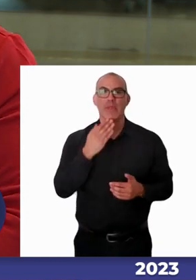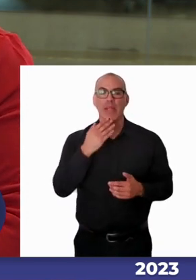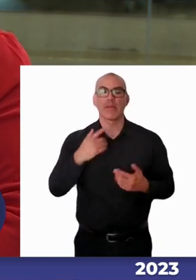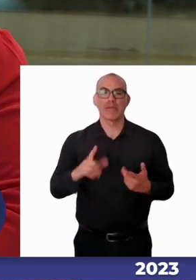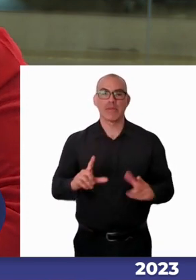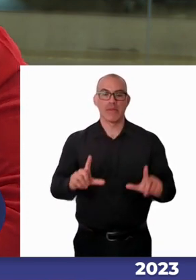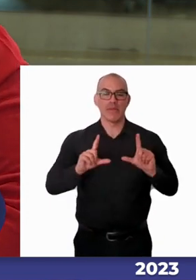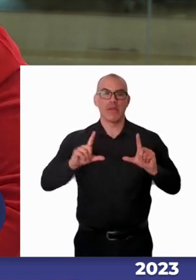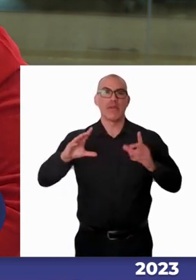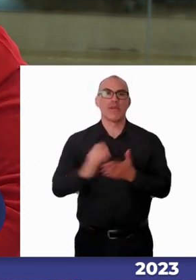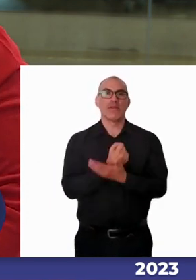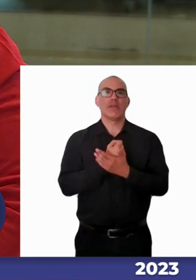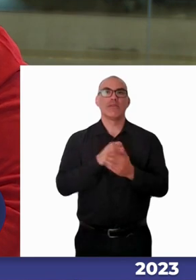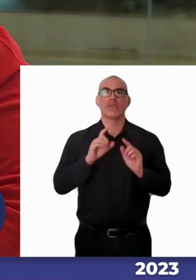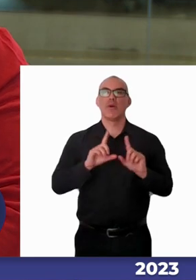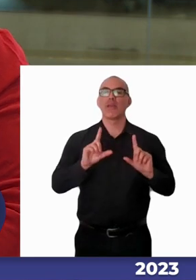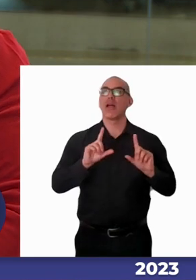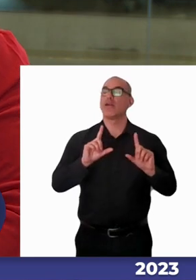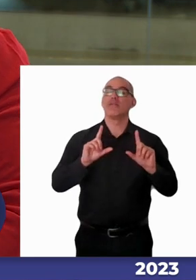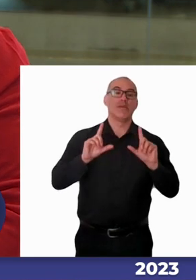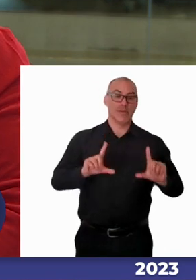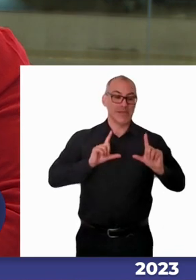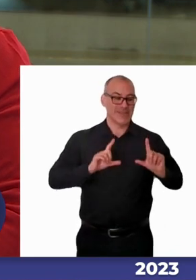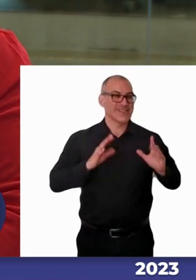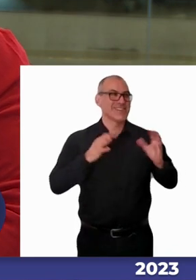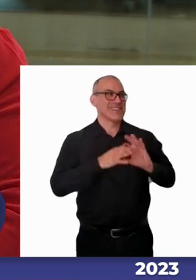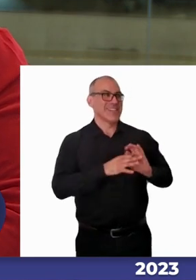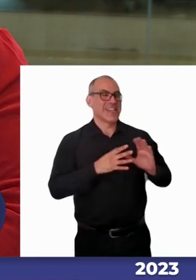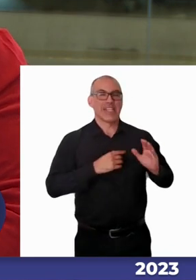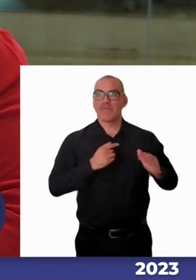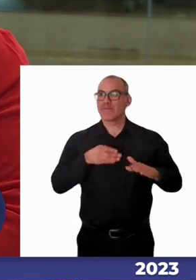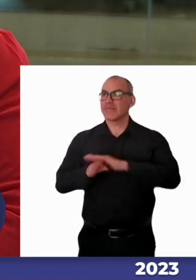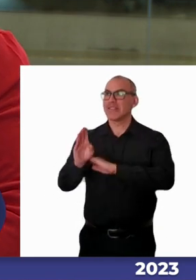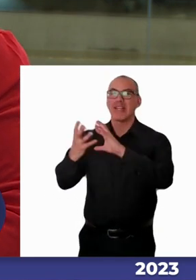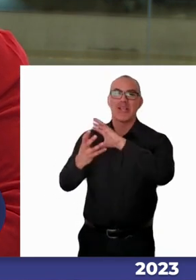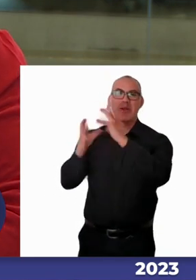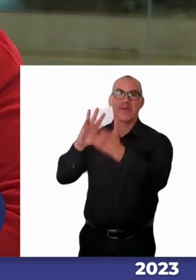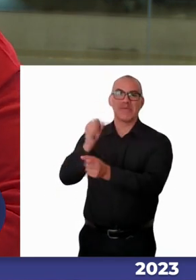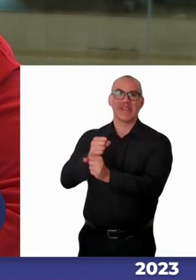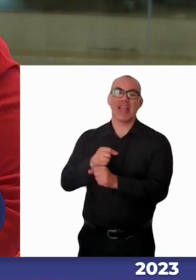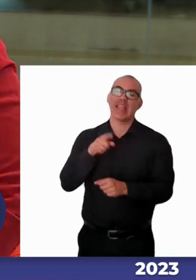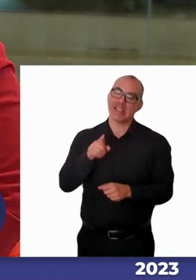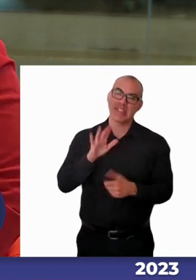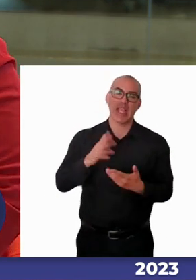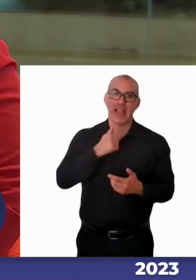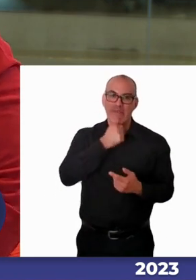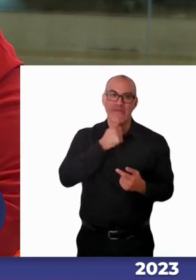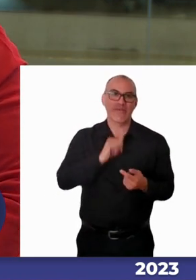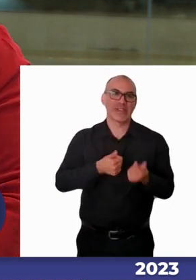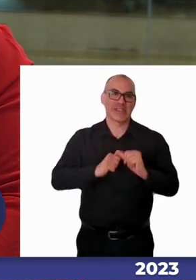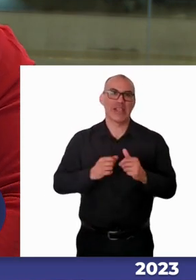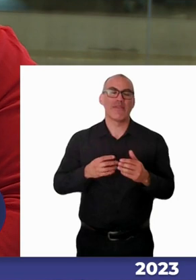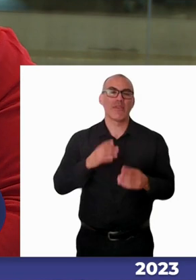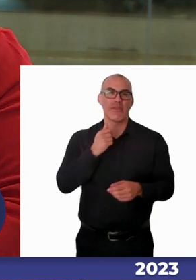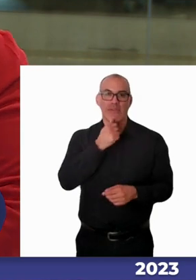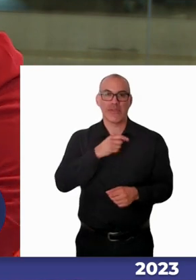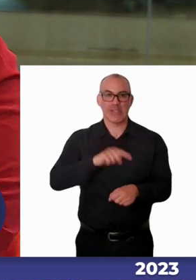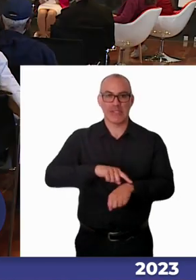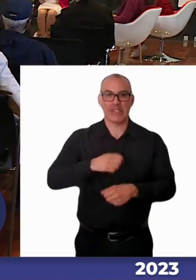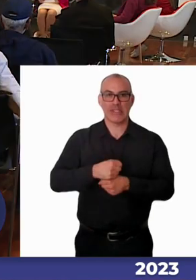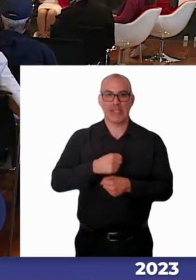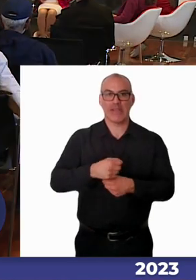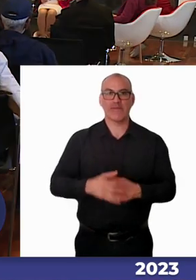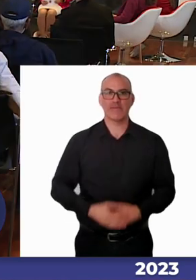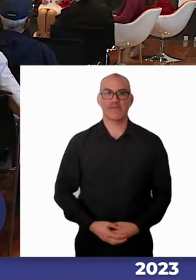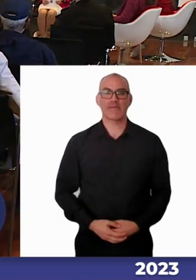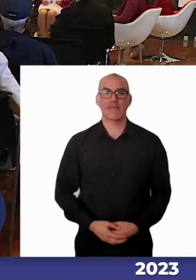jungla que es el mundo laboral, que bueno, ese otro desafío pendiente que se está trabajando, obviamente. Gracias, Kimberly.